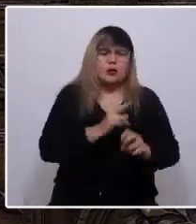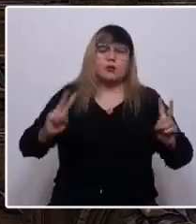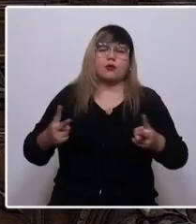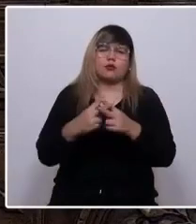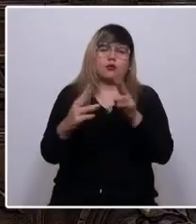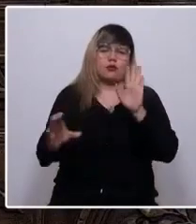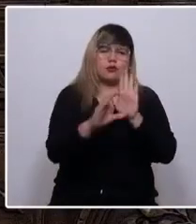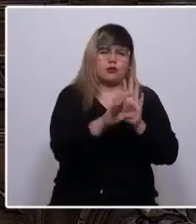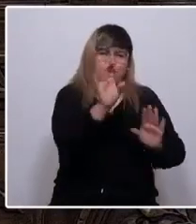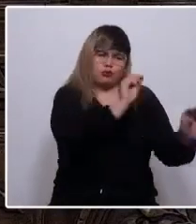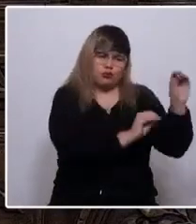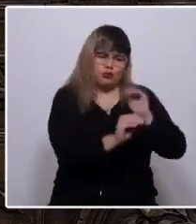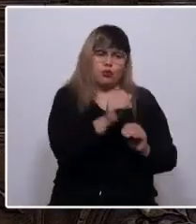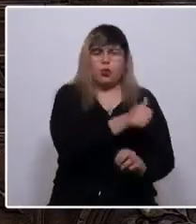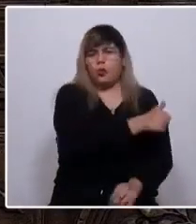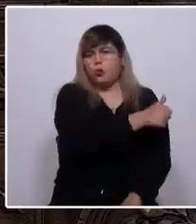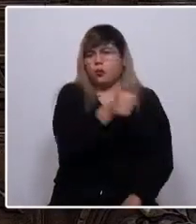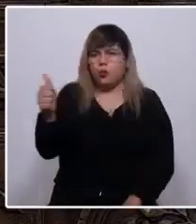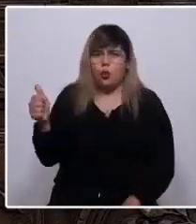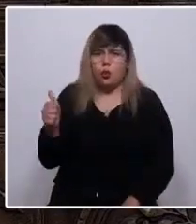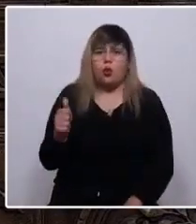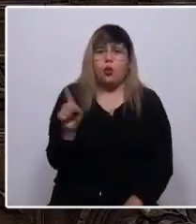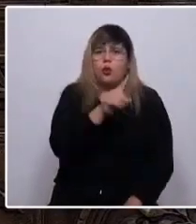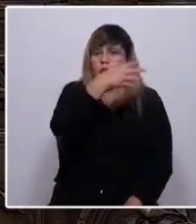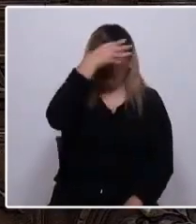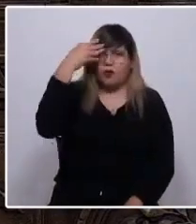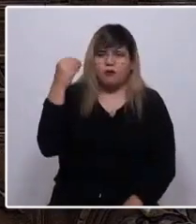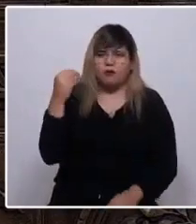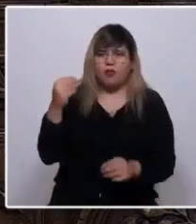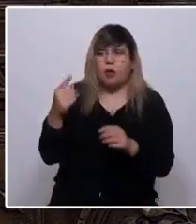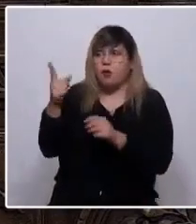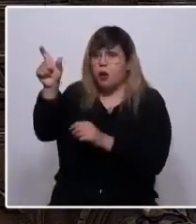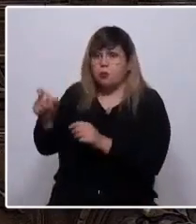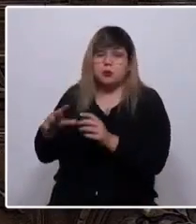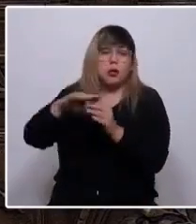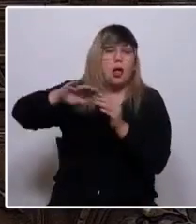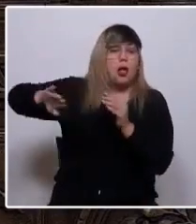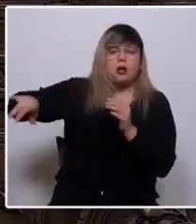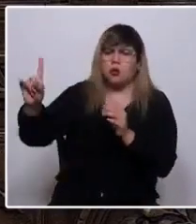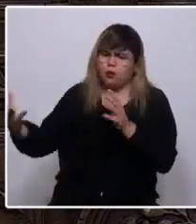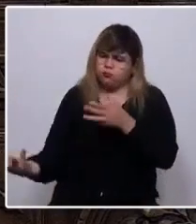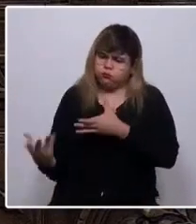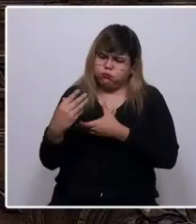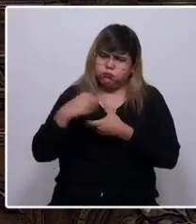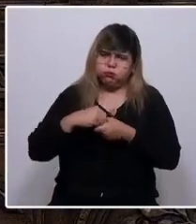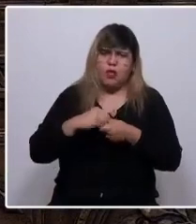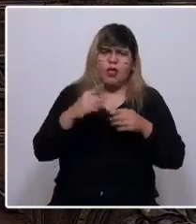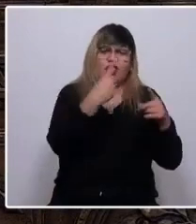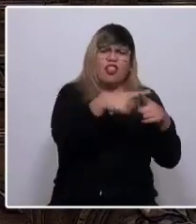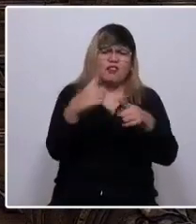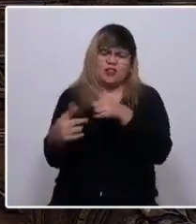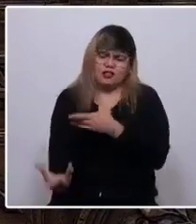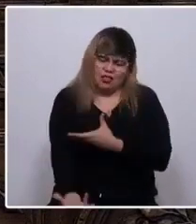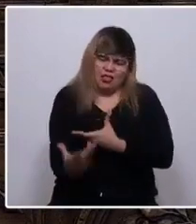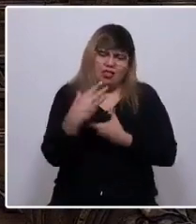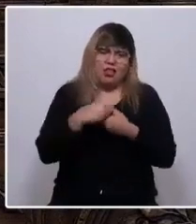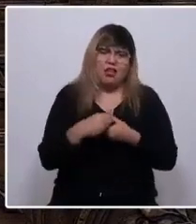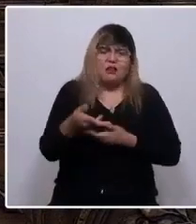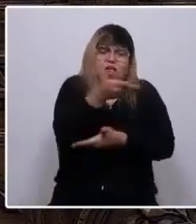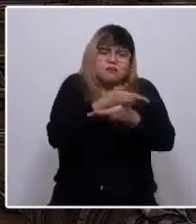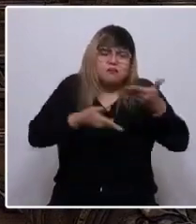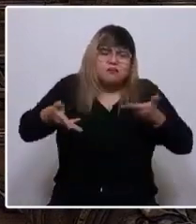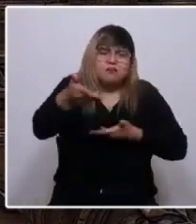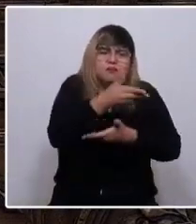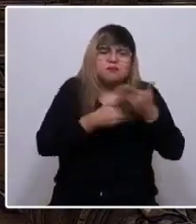constitución de todos, que no olvide a nadie, que se alimente de la diversidad y que enriquezca el diálogo con la